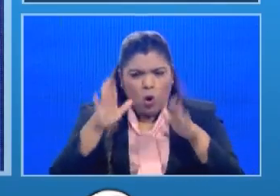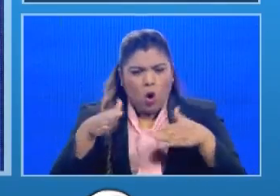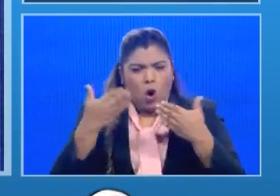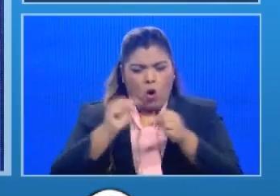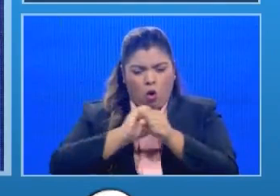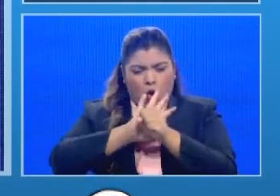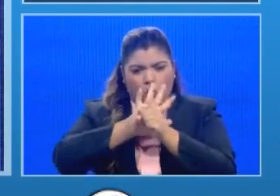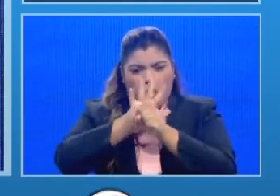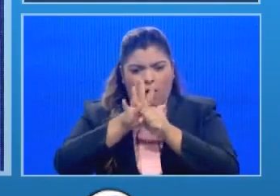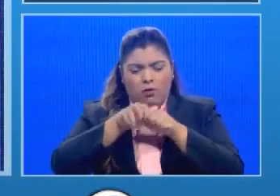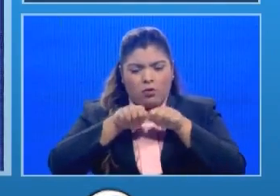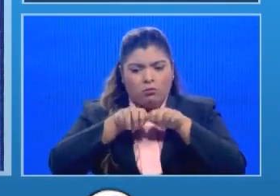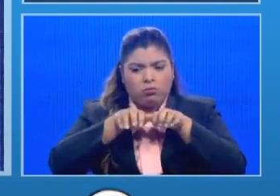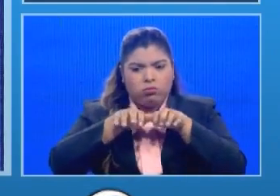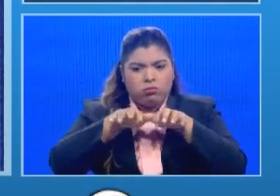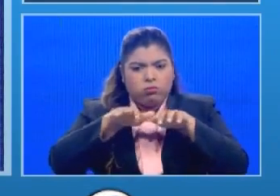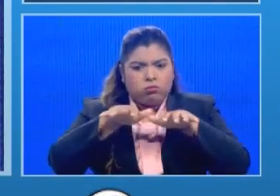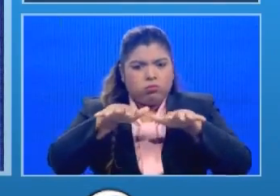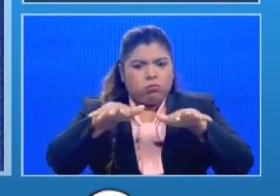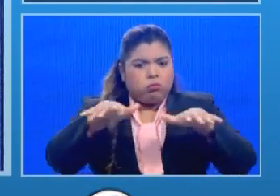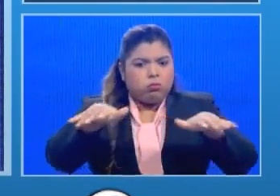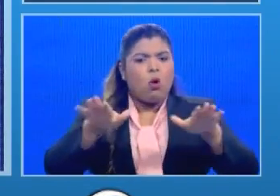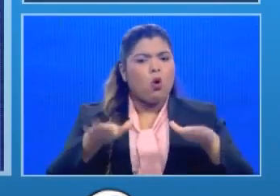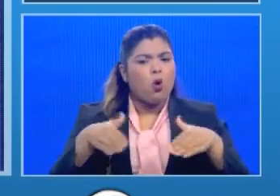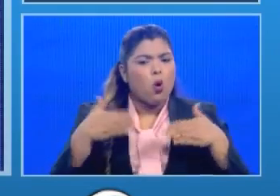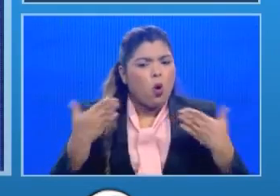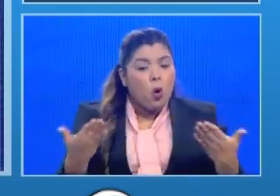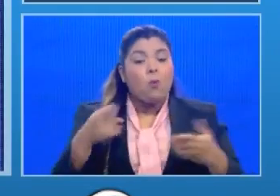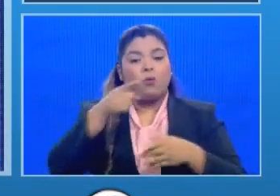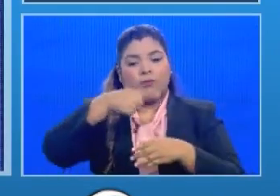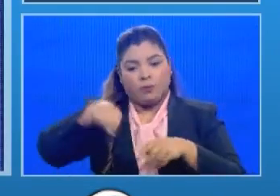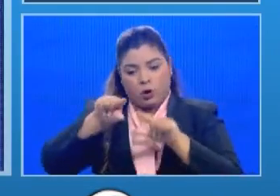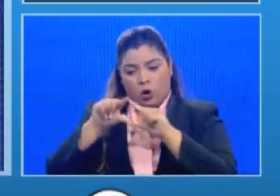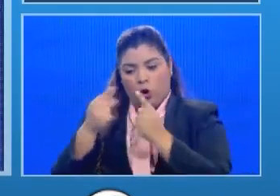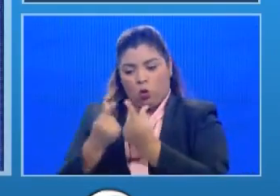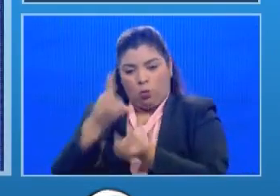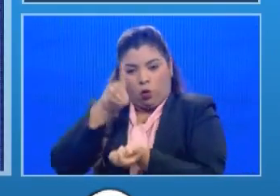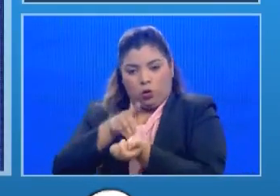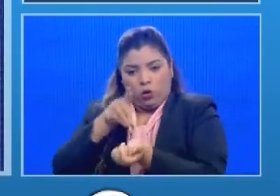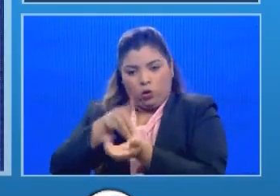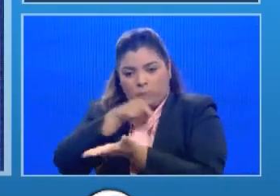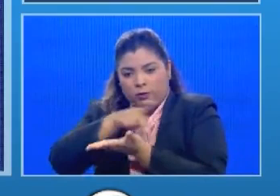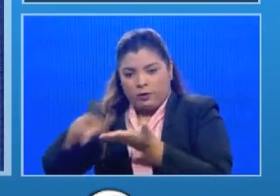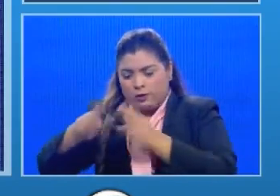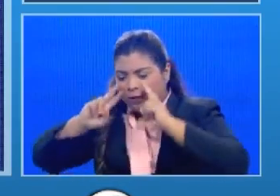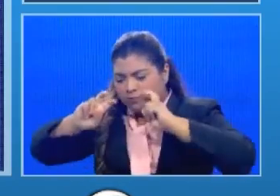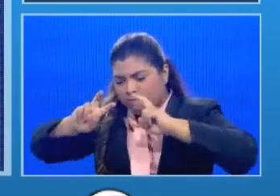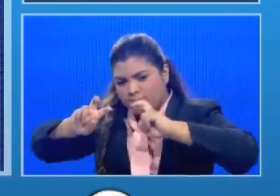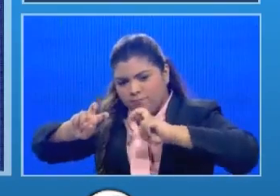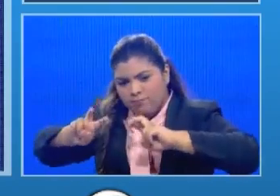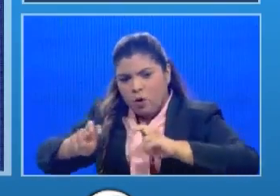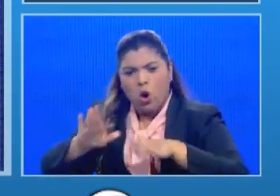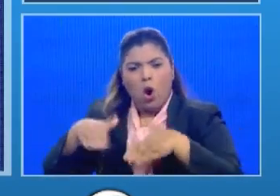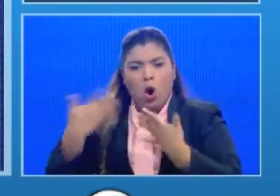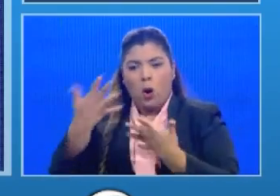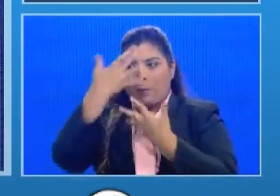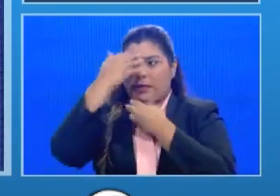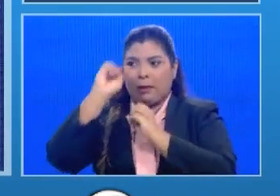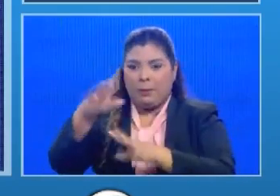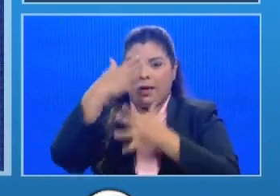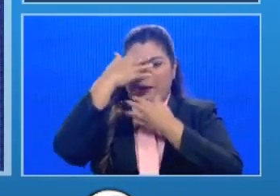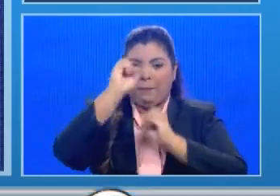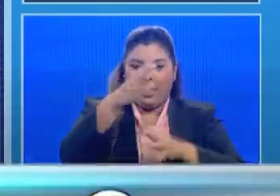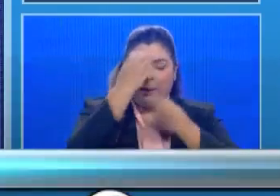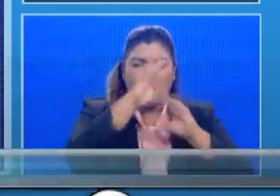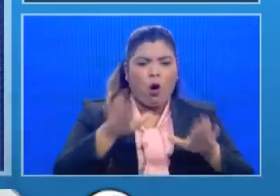de COVID en Panamá. Esto lo estamos evaluando junto con el comité asesor, con los miembros de la